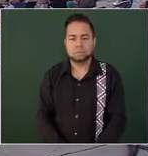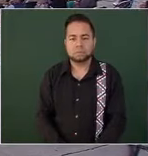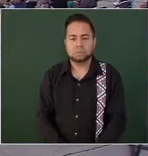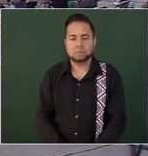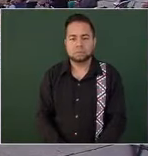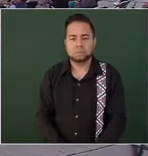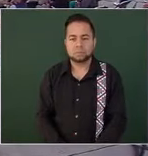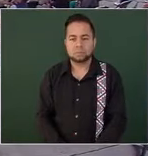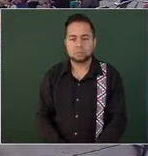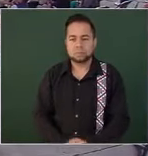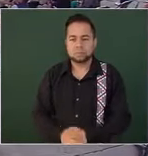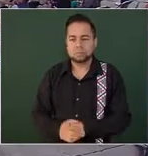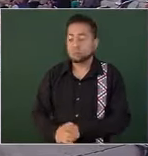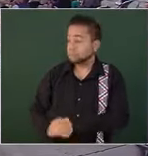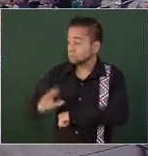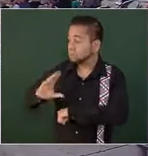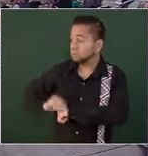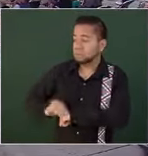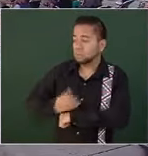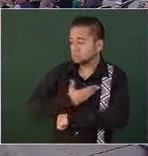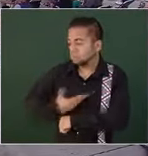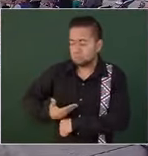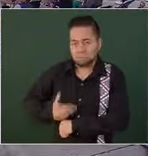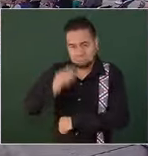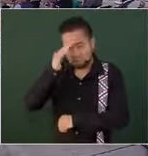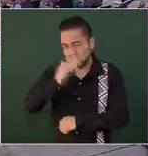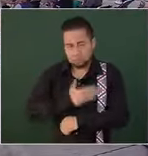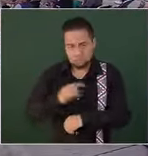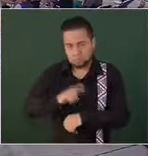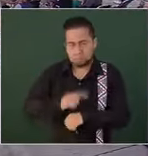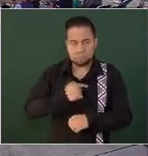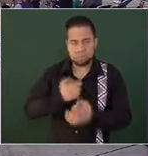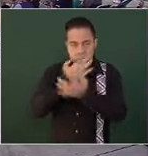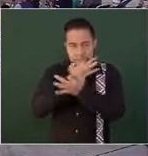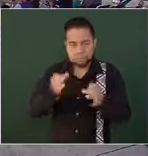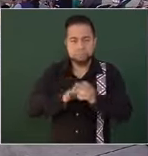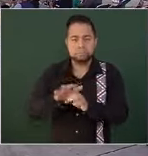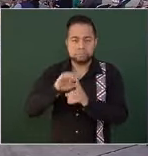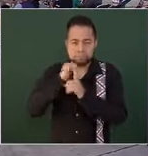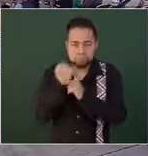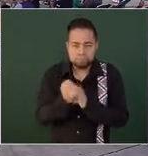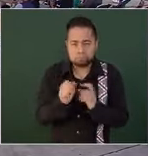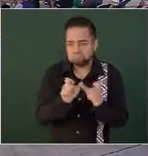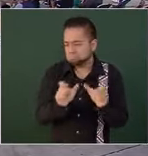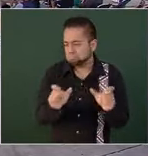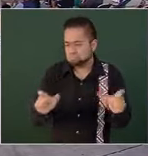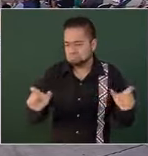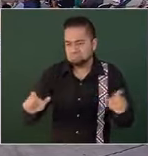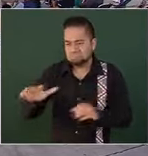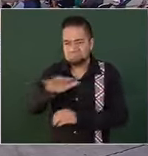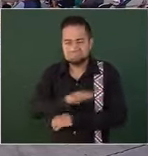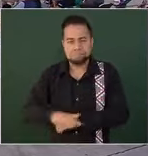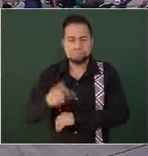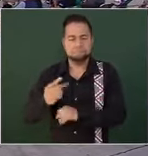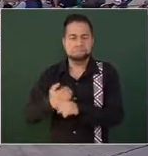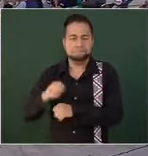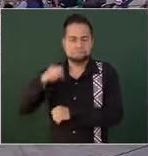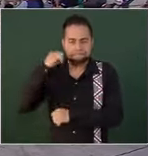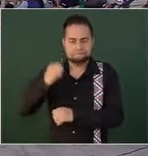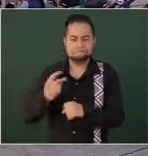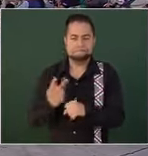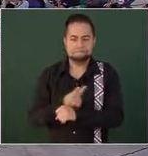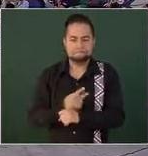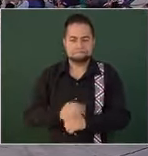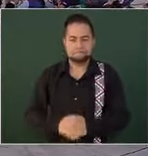Con su permiso, señor presidente. Muy buenos días. Vamos a informar sobre la situación de seguridad pública en el estado de